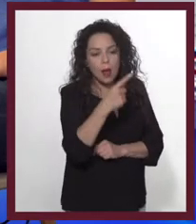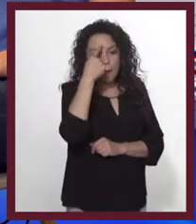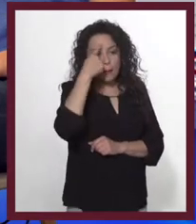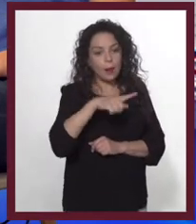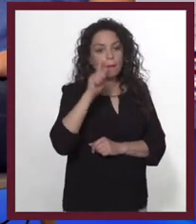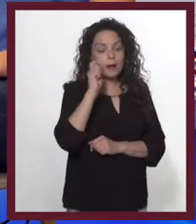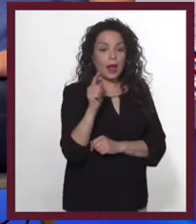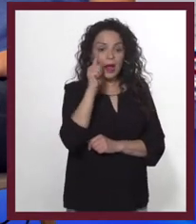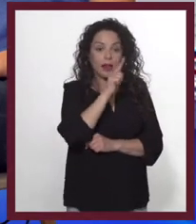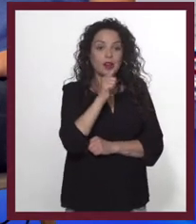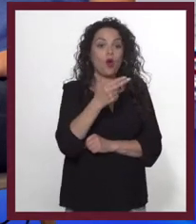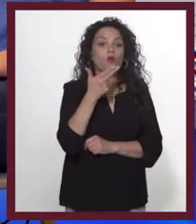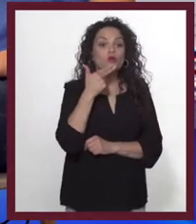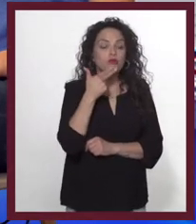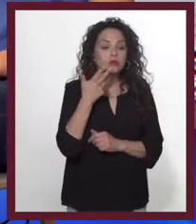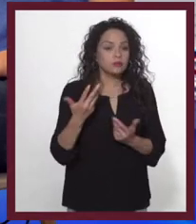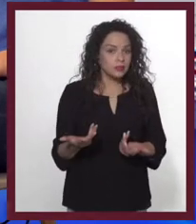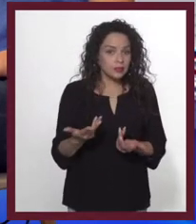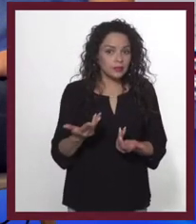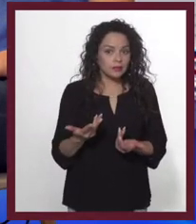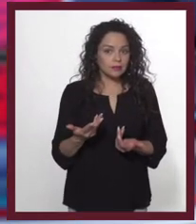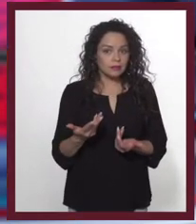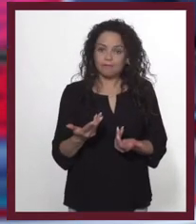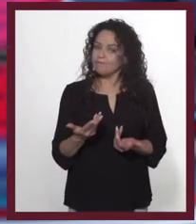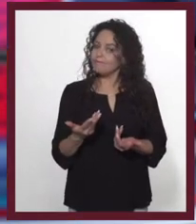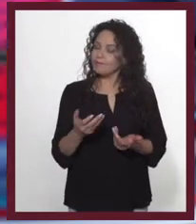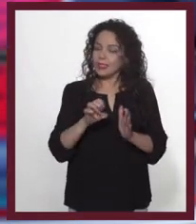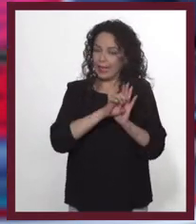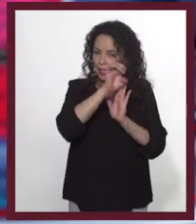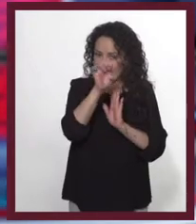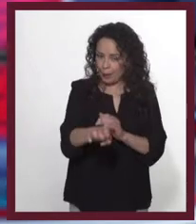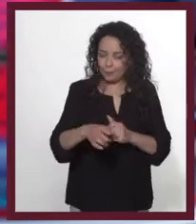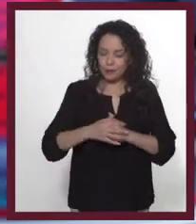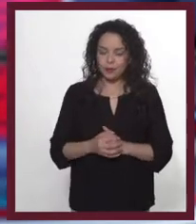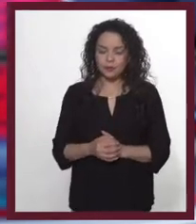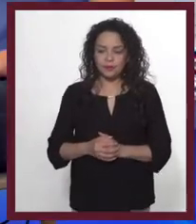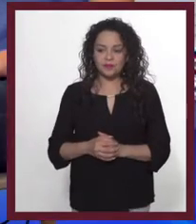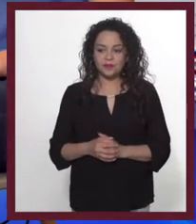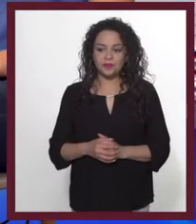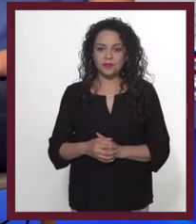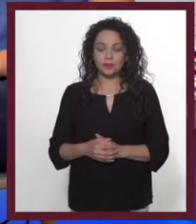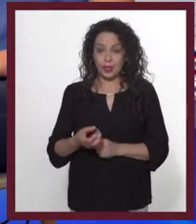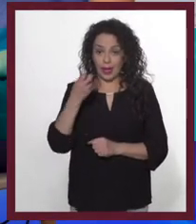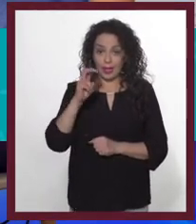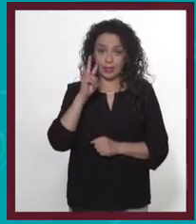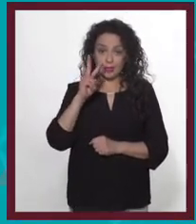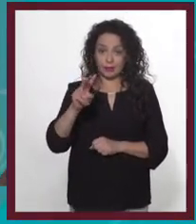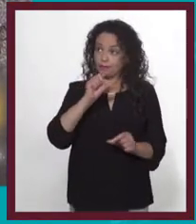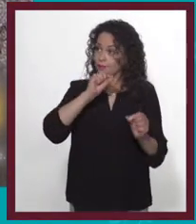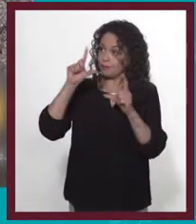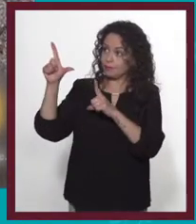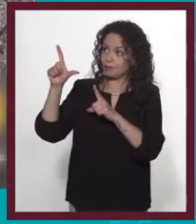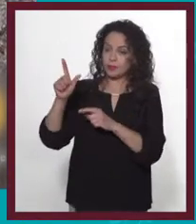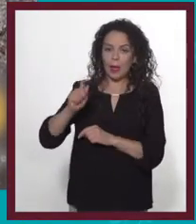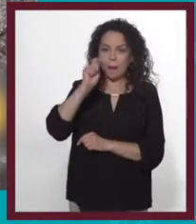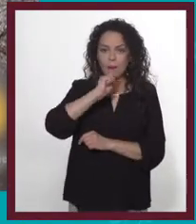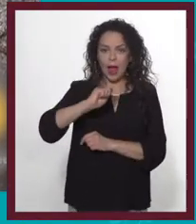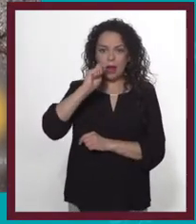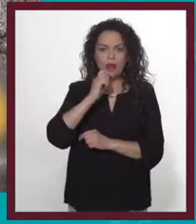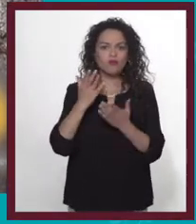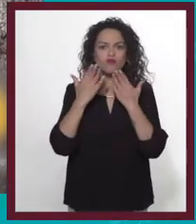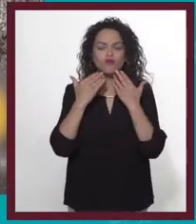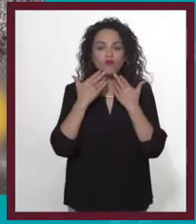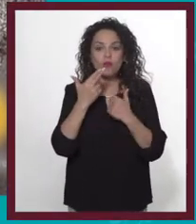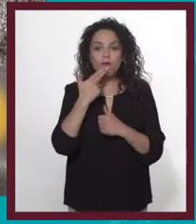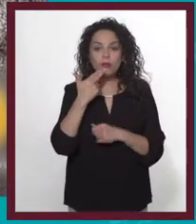no se necesitan palabras para utilizar un lenguaje que no es cercano. Por ejemplo, en este anuncio de una